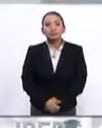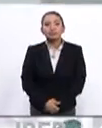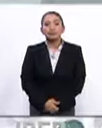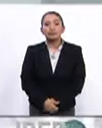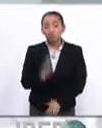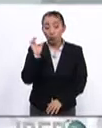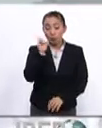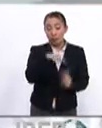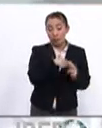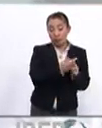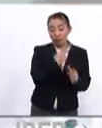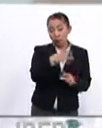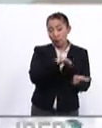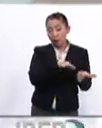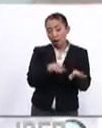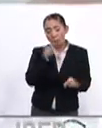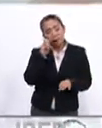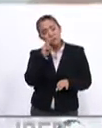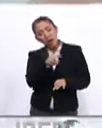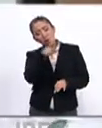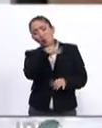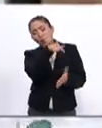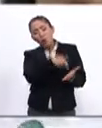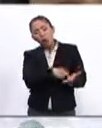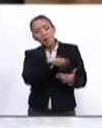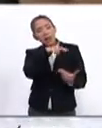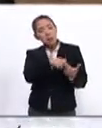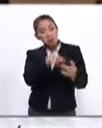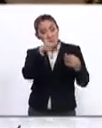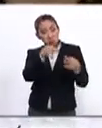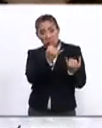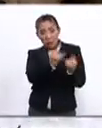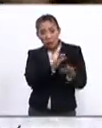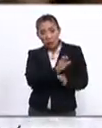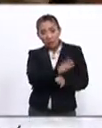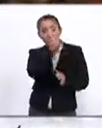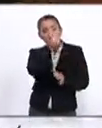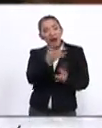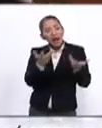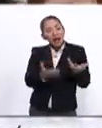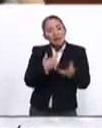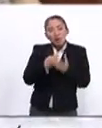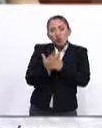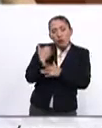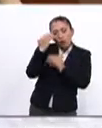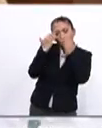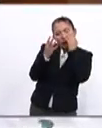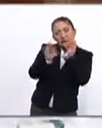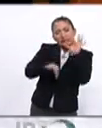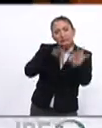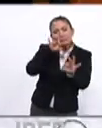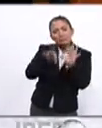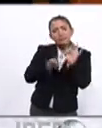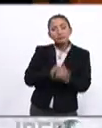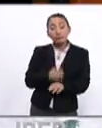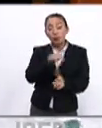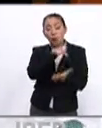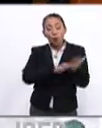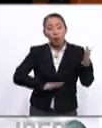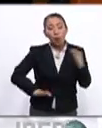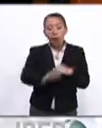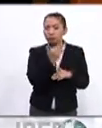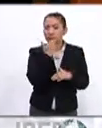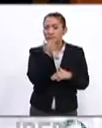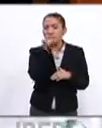Desde su inicio ha sido concebida como un espacio regional autónomo para la producción de nuevo conocimiento. Es un espacio